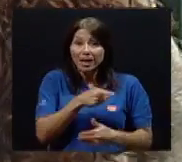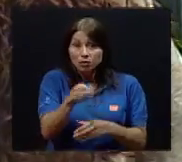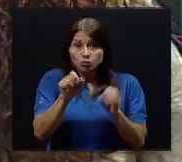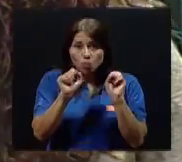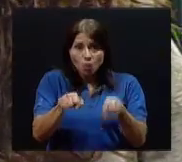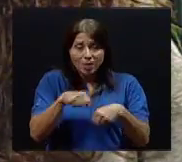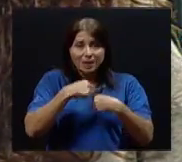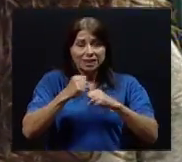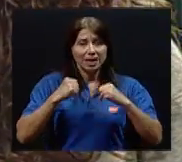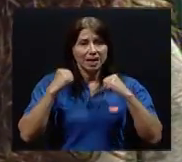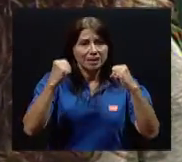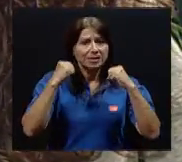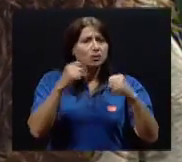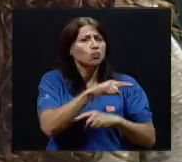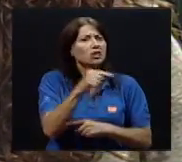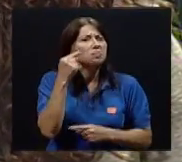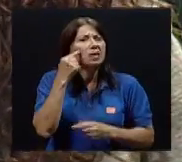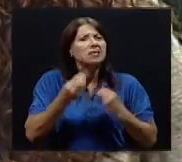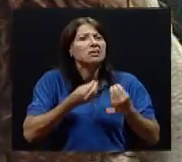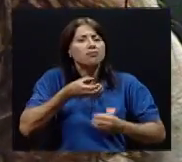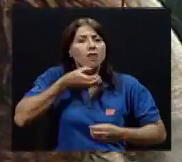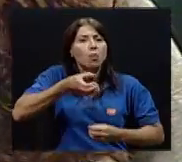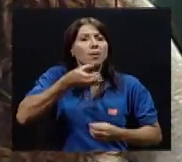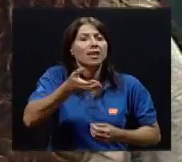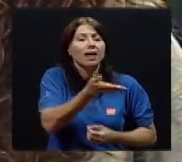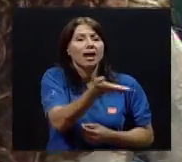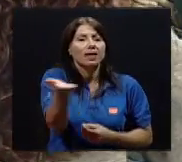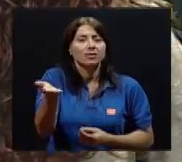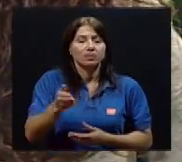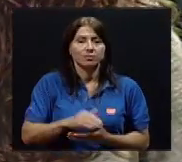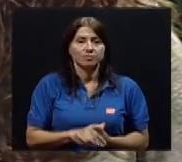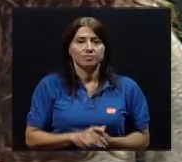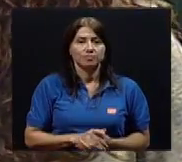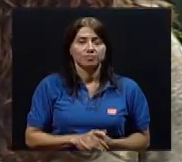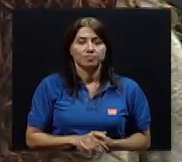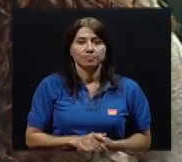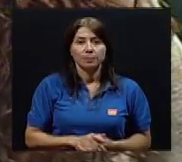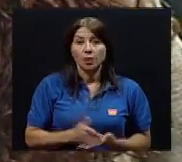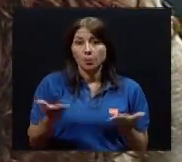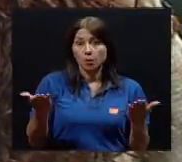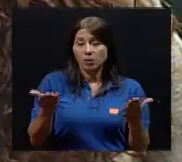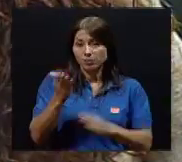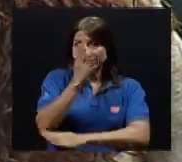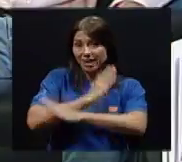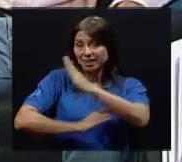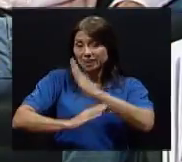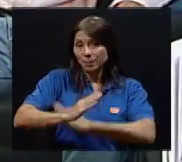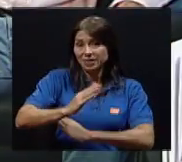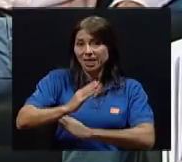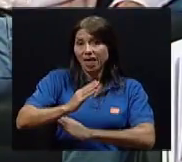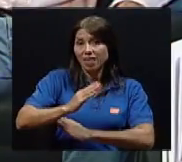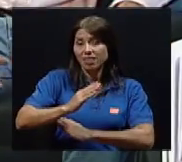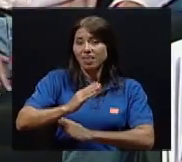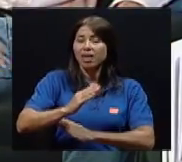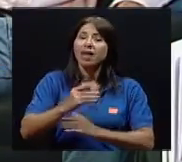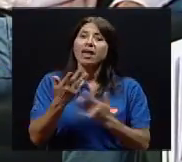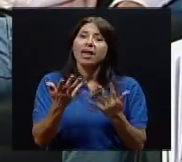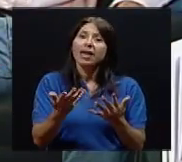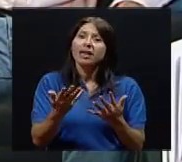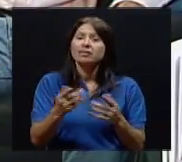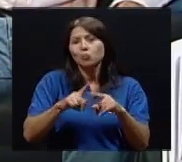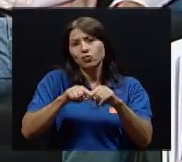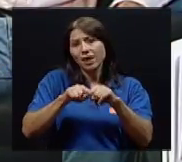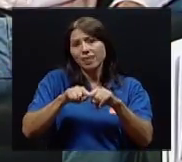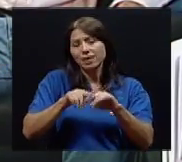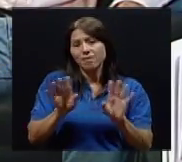y que ellos puedan hacer algún tipo de ejercicio. ¿Qué piensan ustedes o qué les podríamos recomendar a estos muchachos y muchachas que nos están viviendo? Bueno,